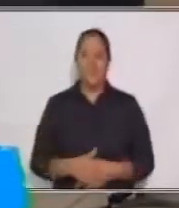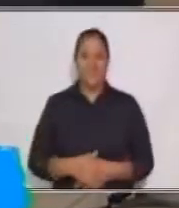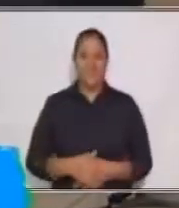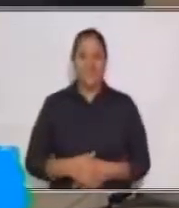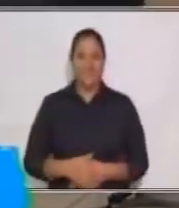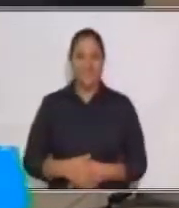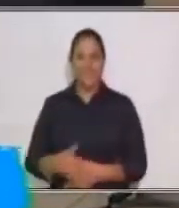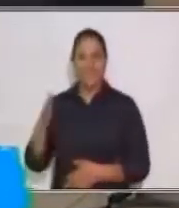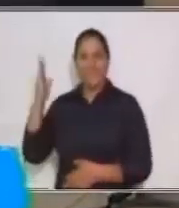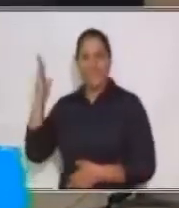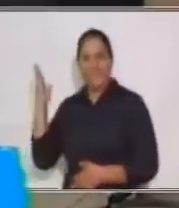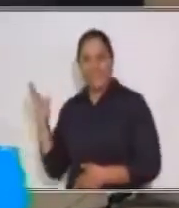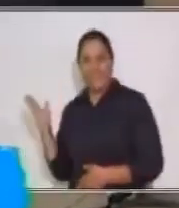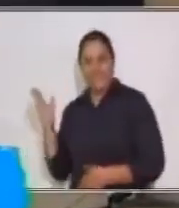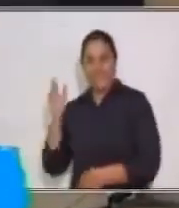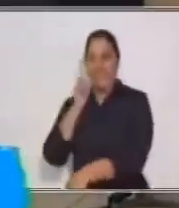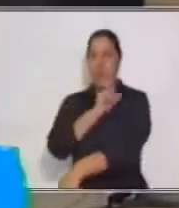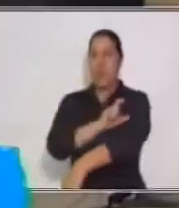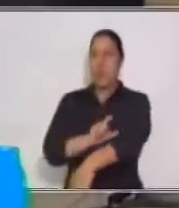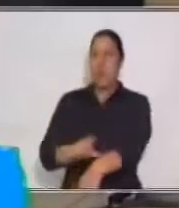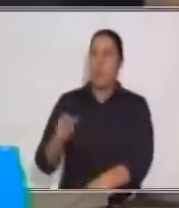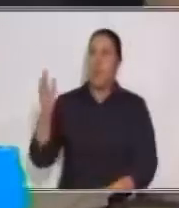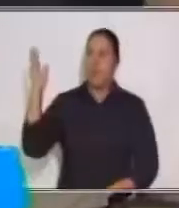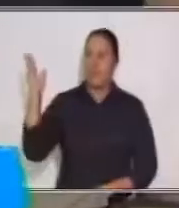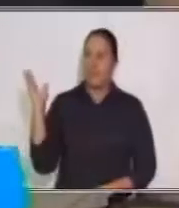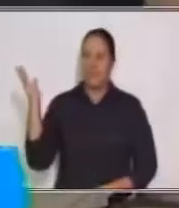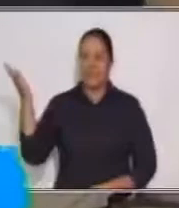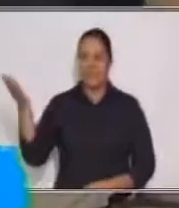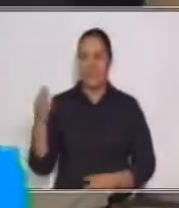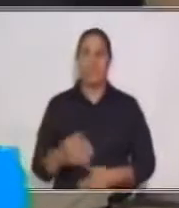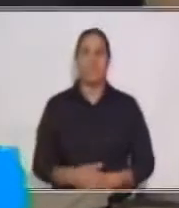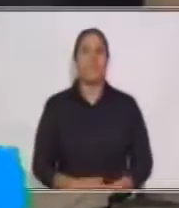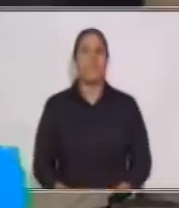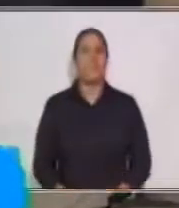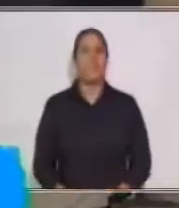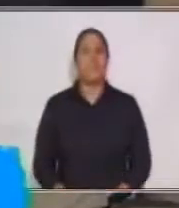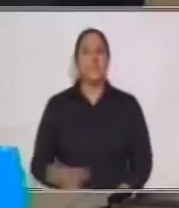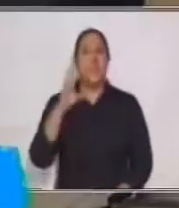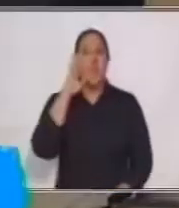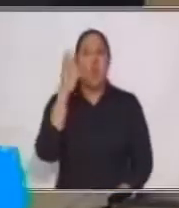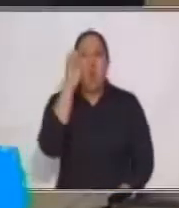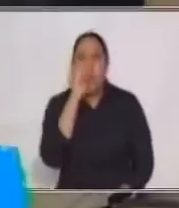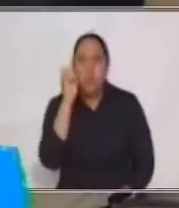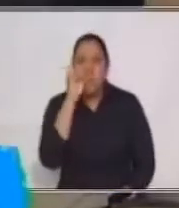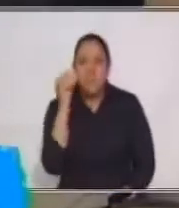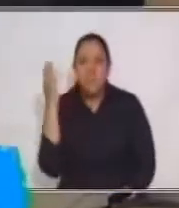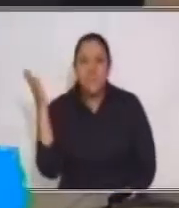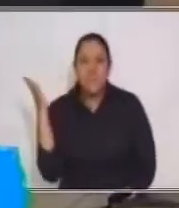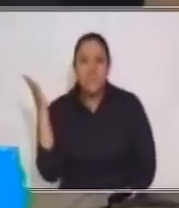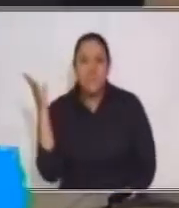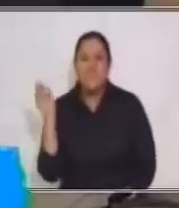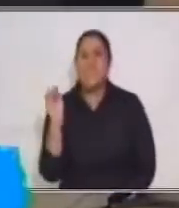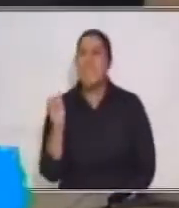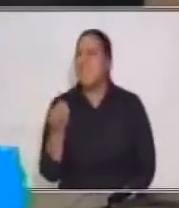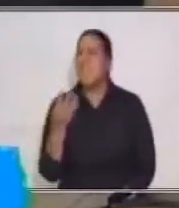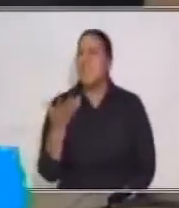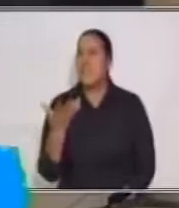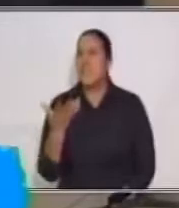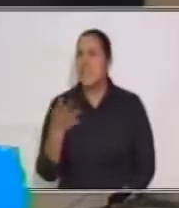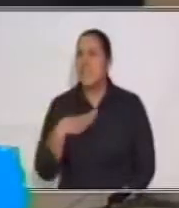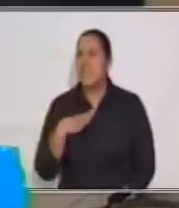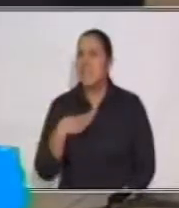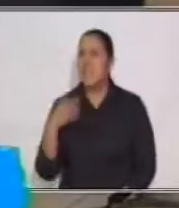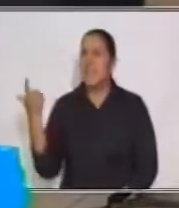nuestro cuento. Vamos a ver. Observemos primero, ¿qué hay aquí? Sí, excelente. Hay un niño.